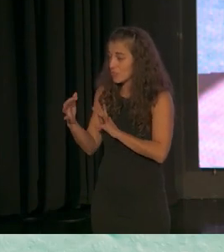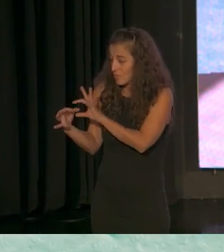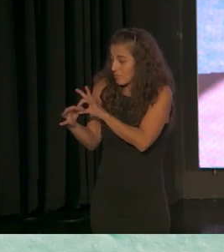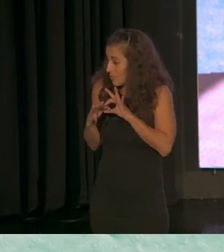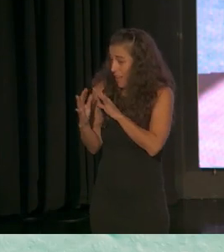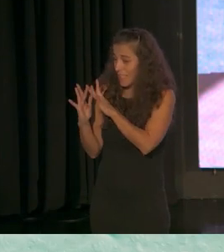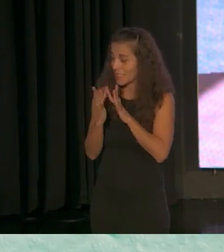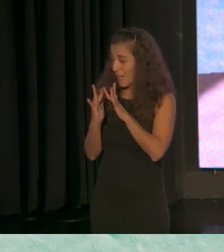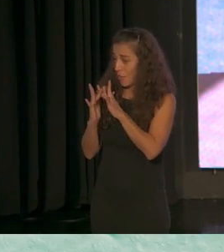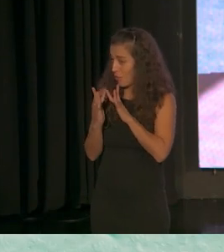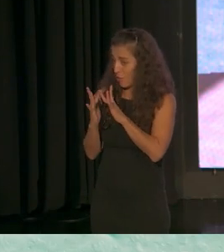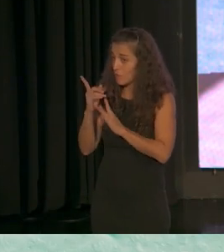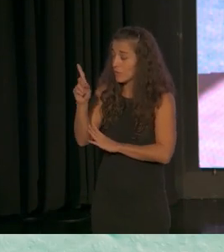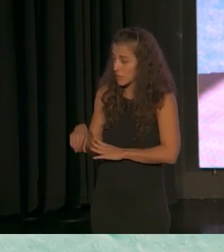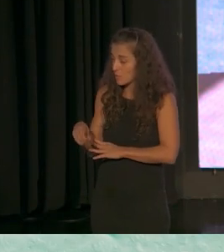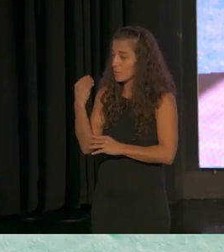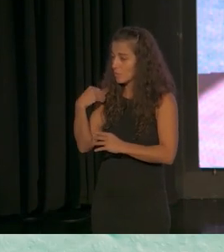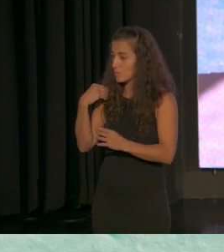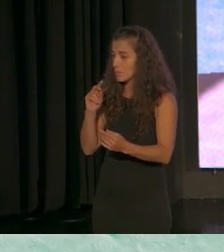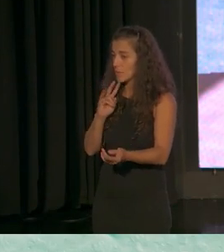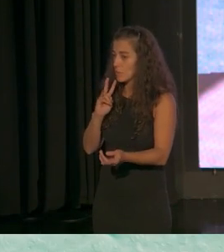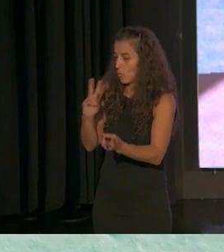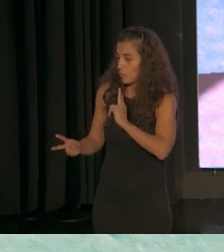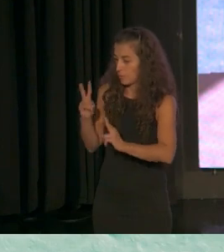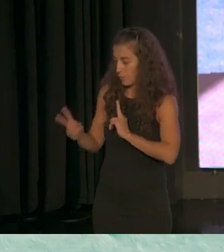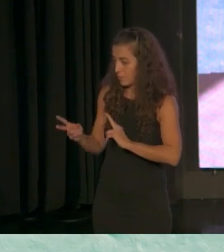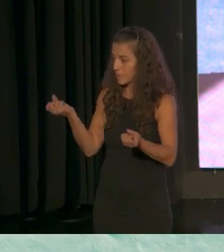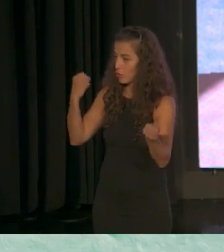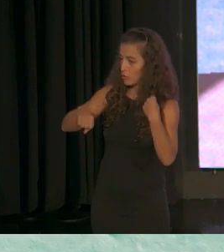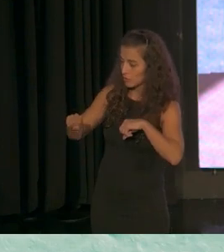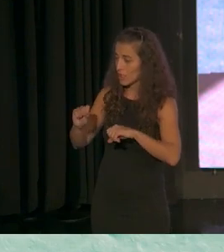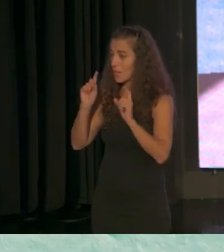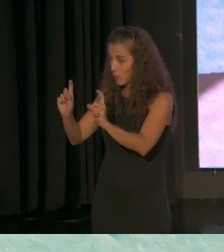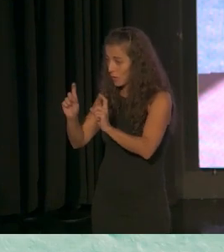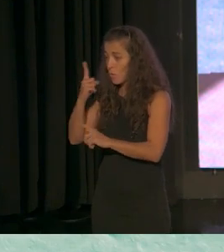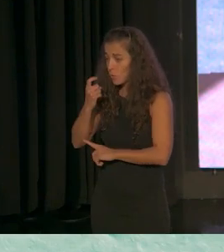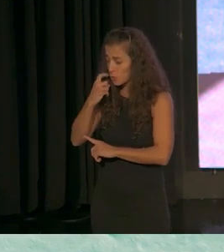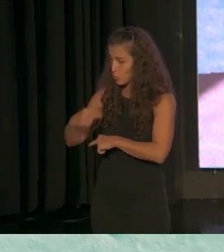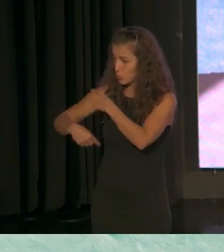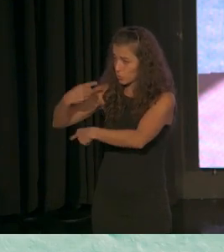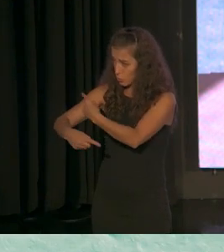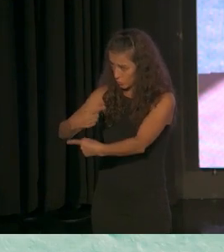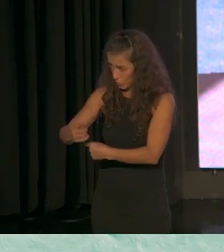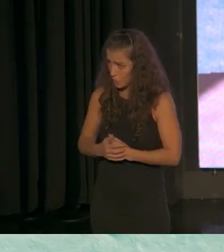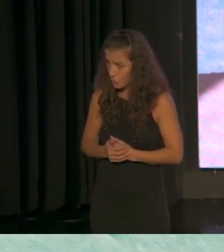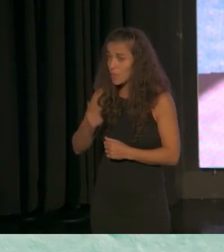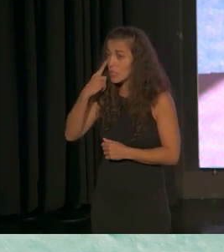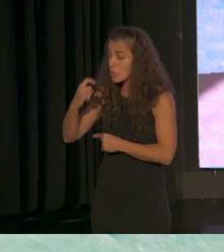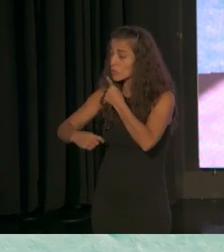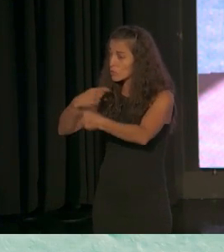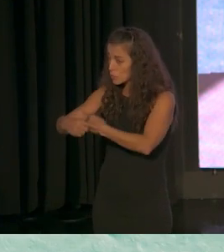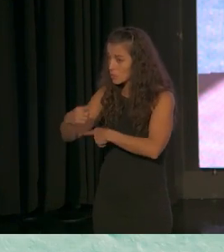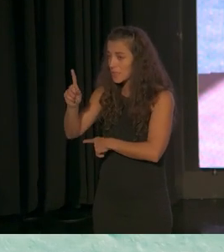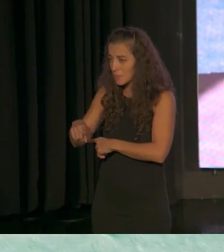el día de hoy y de las prácticas educativas familiares de las rutinas es decir las rutinas también repito como